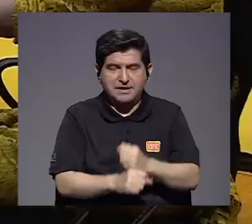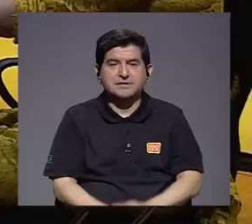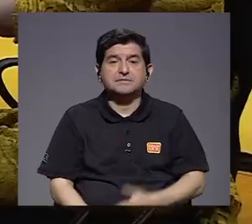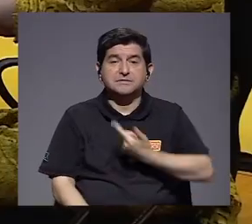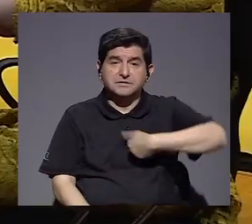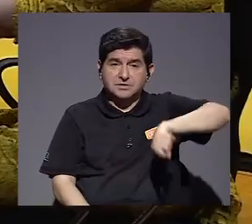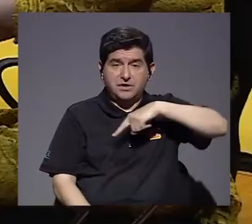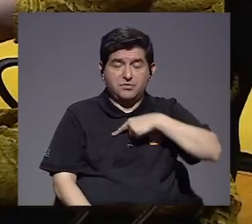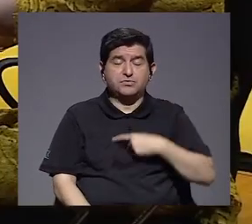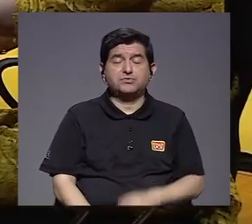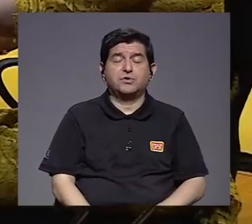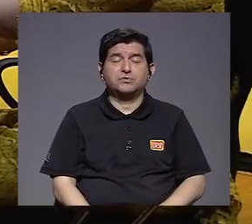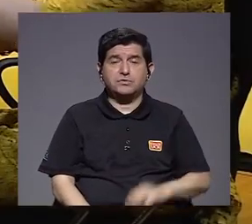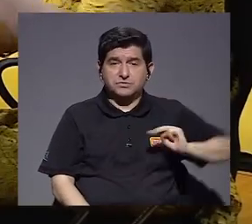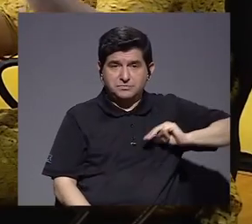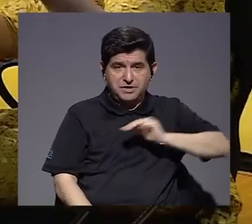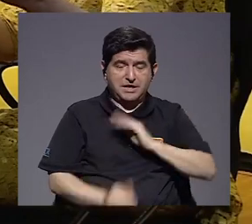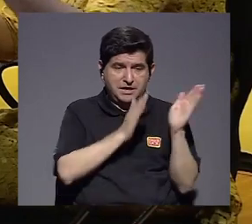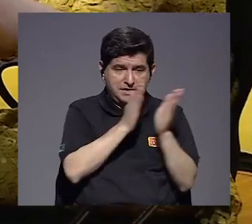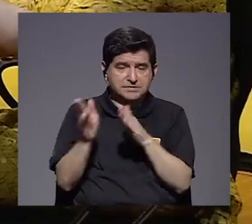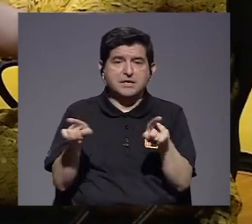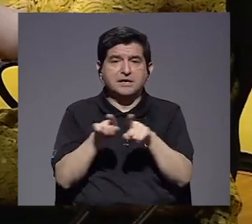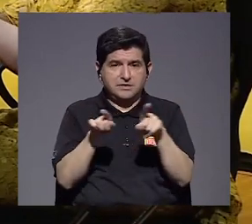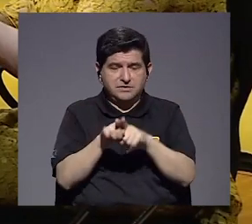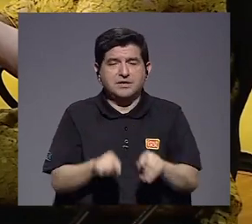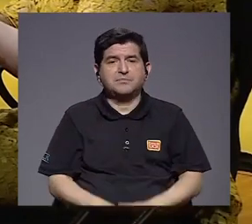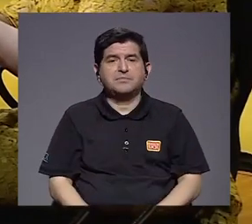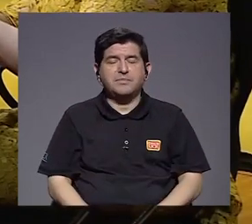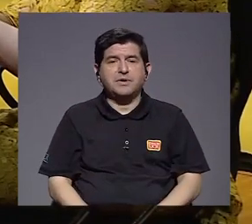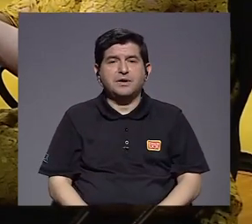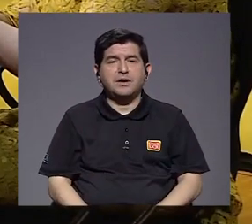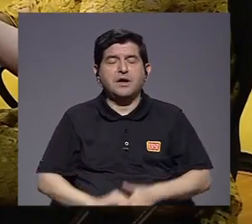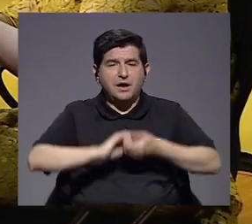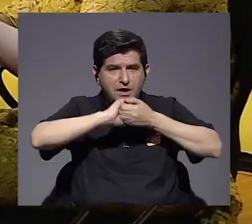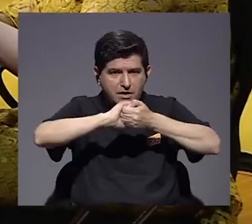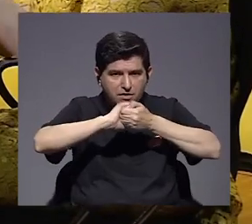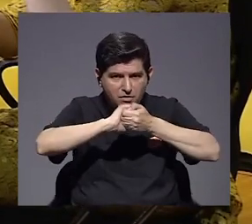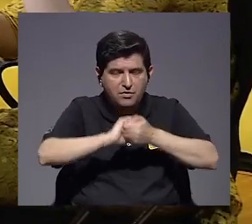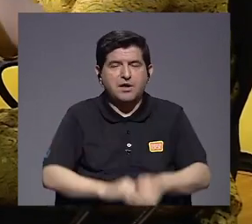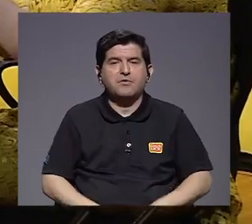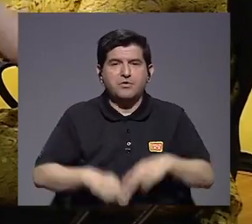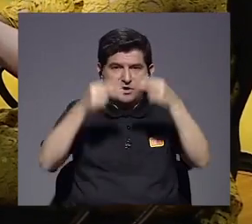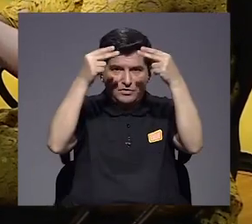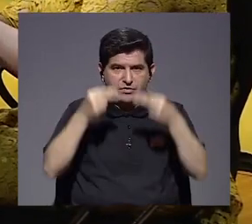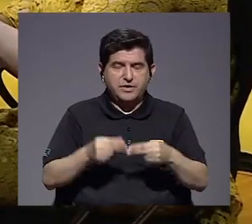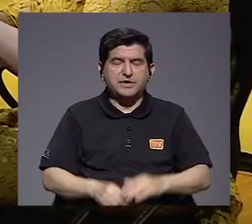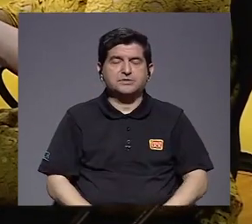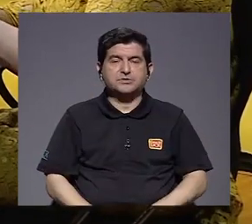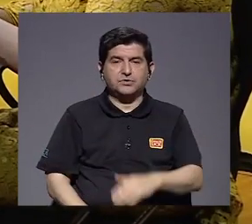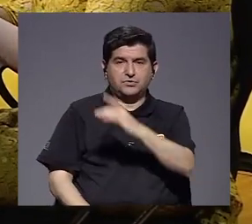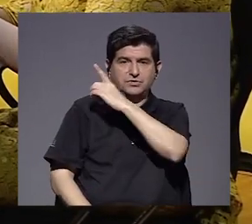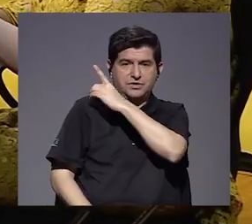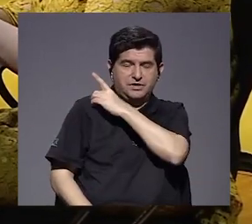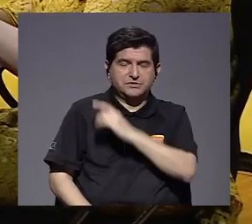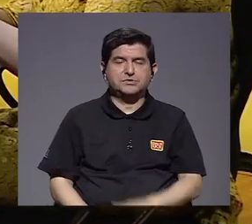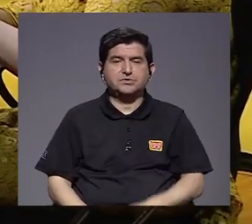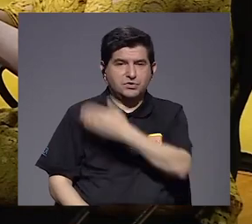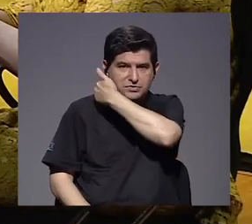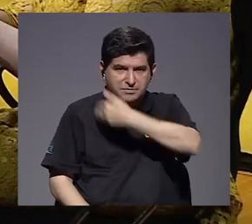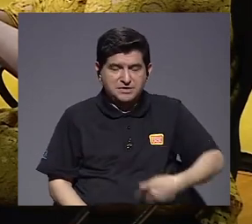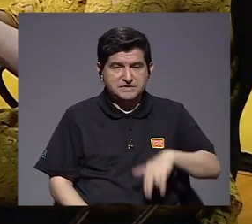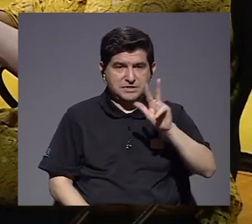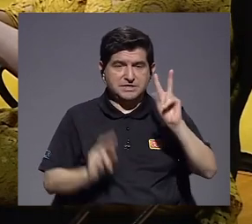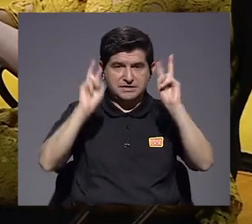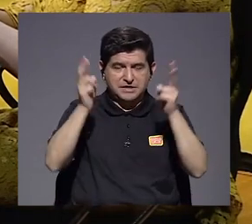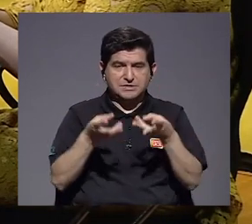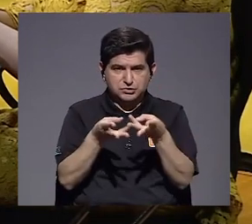nosotros desde Planificación y en algunos momentos con colaboradores de Hacienda y sobre todo por la dirección del presidente de resolver estos tres